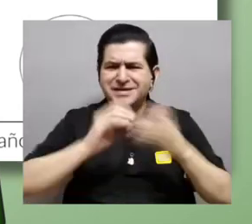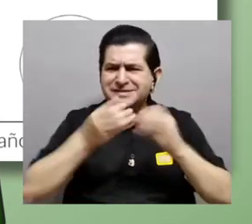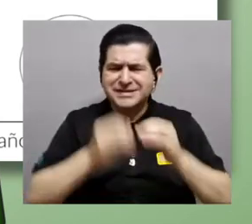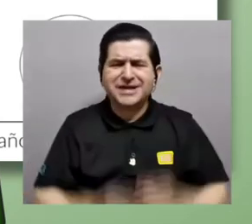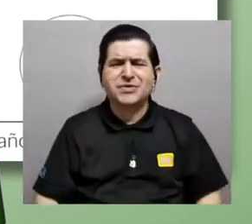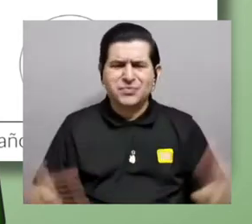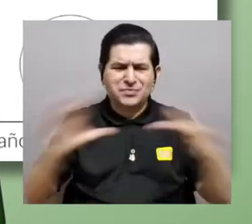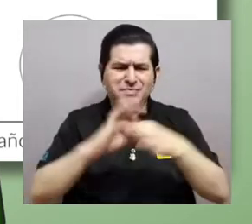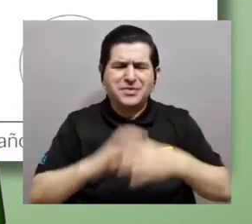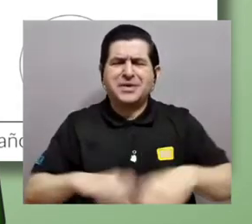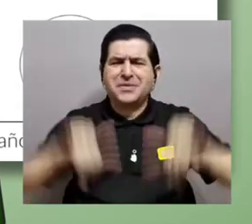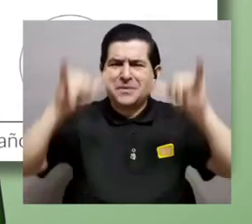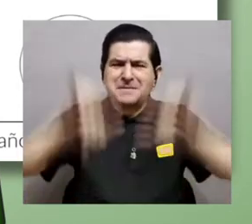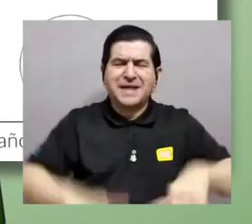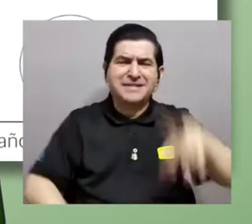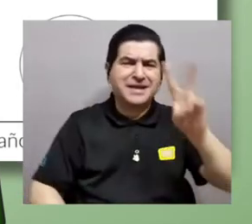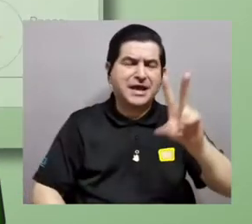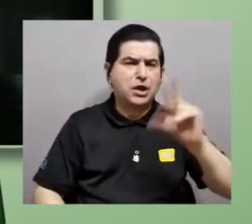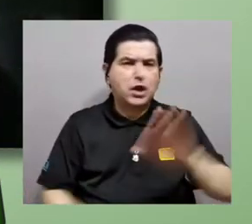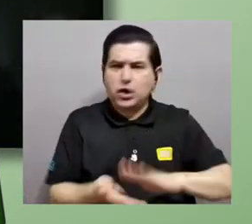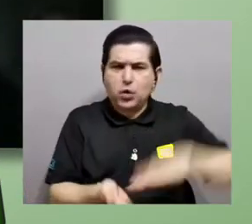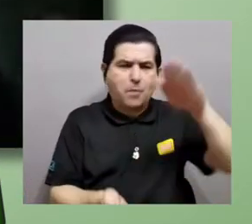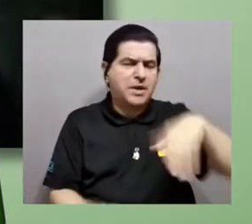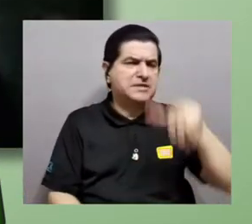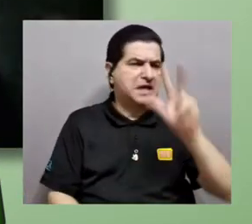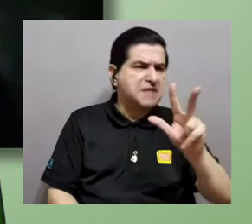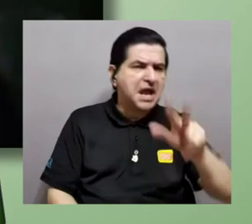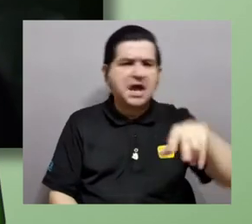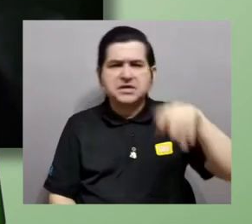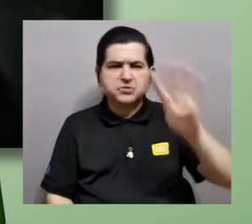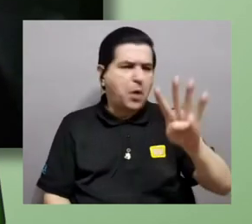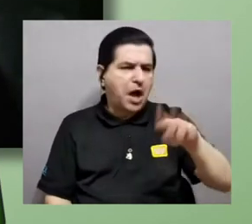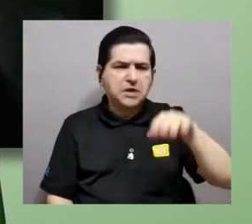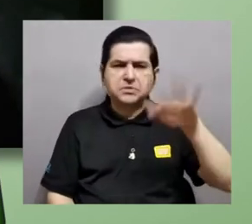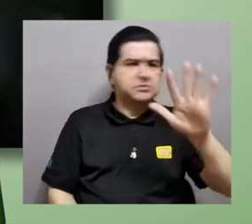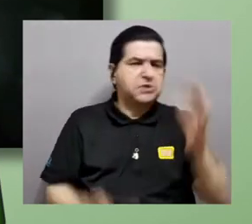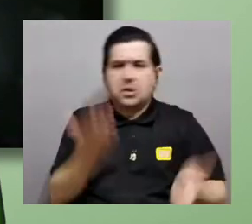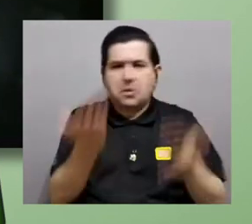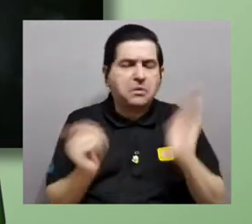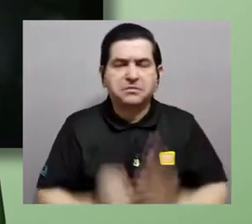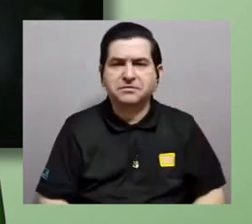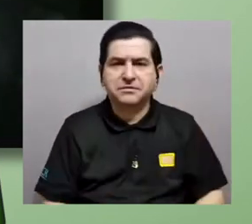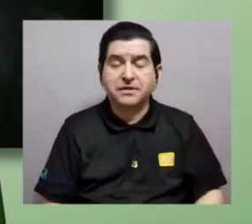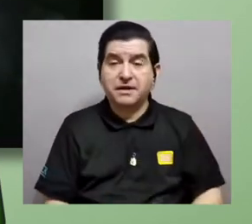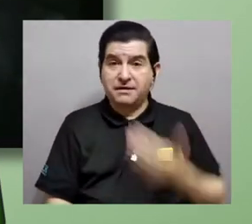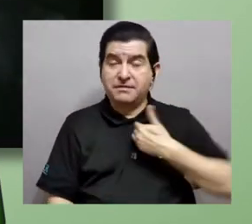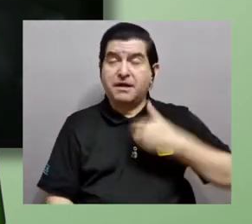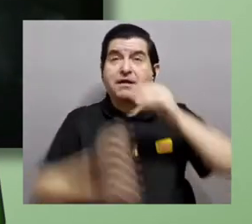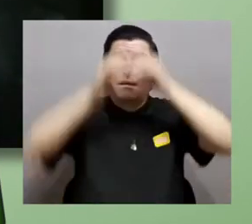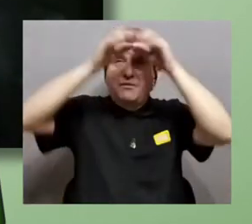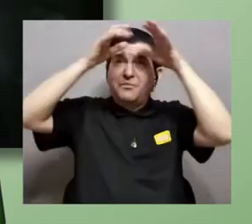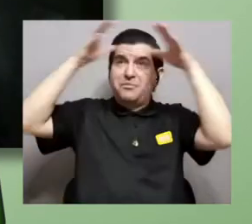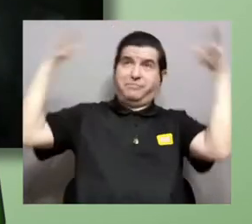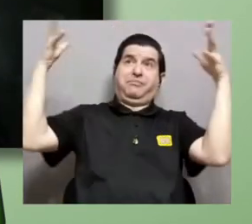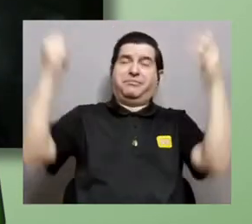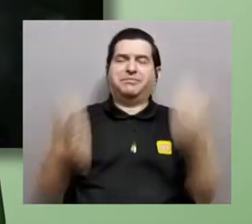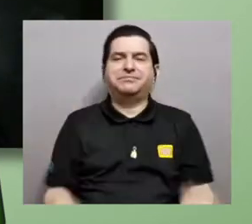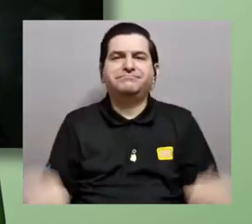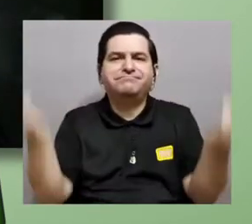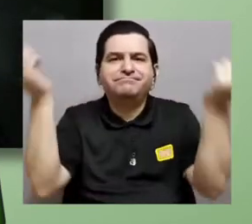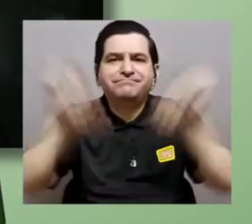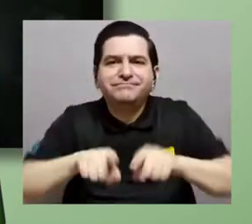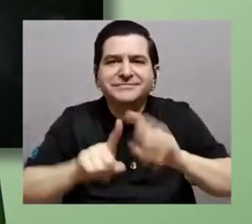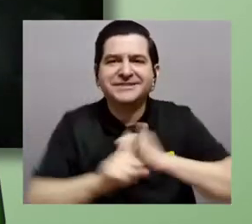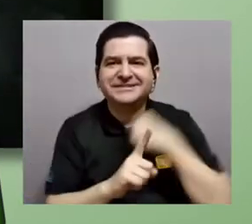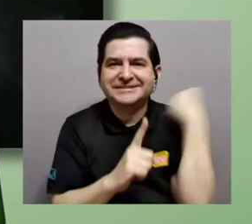mantiene en dos, por qué nos sigue aumentando a tres, cuatro o cinco. Para eso tenemos que imaginarnos qué pasaría en una